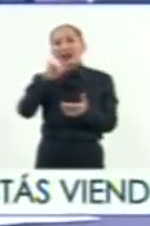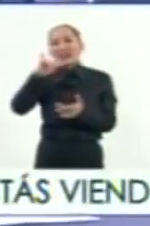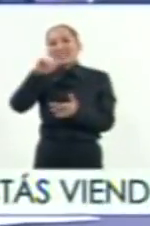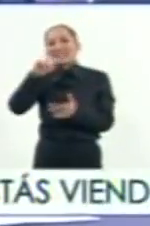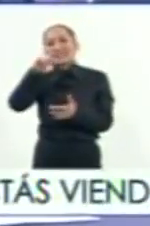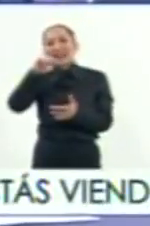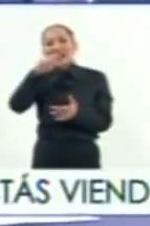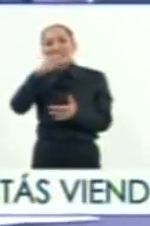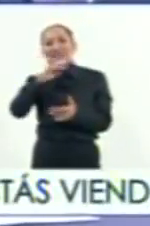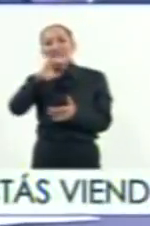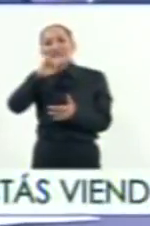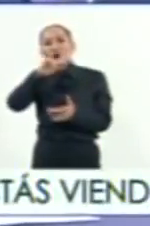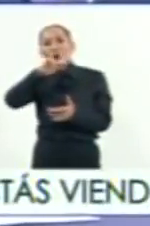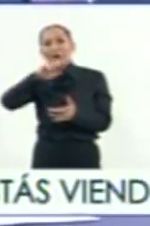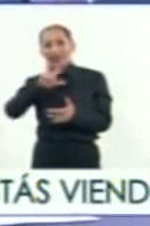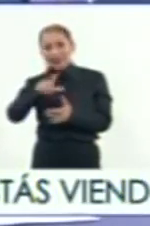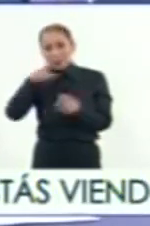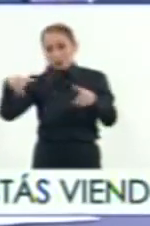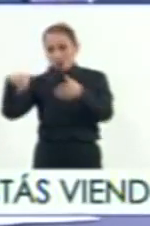Iztaccíhuatl.